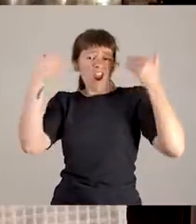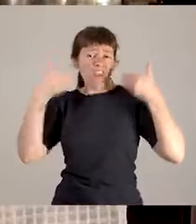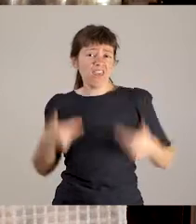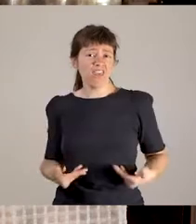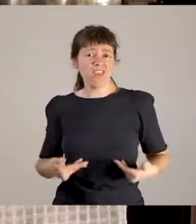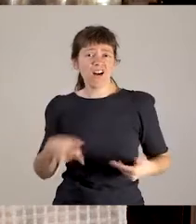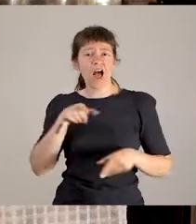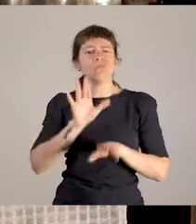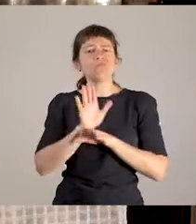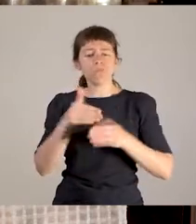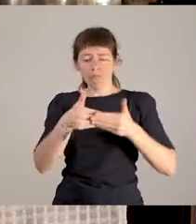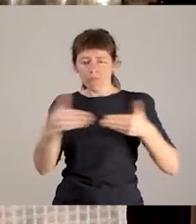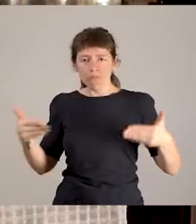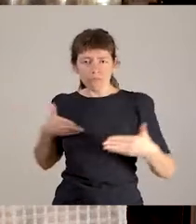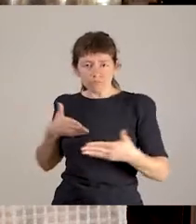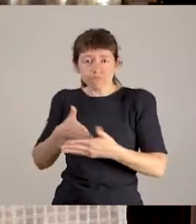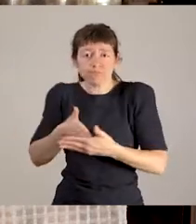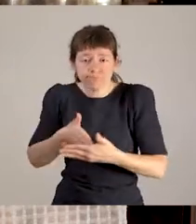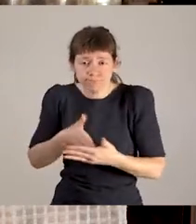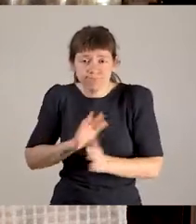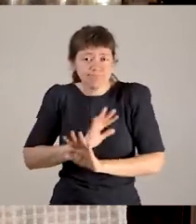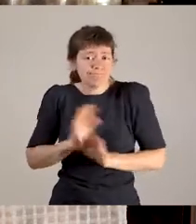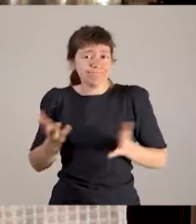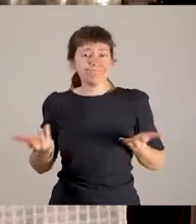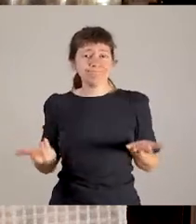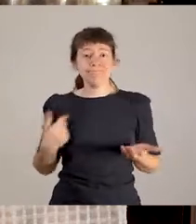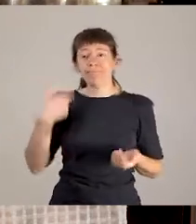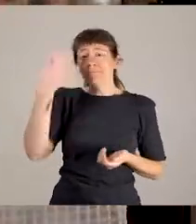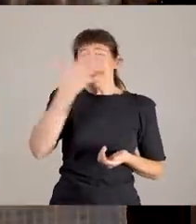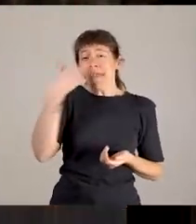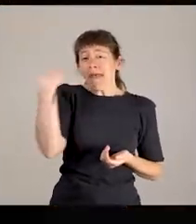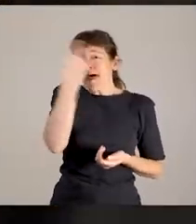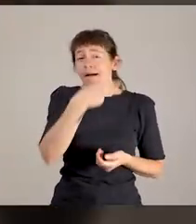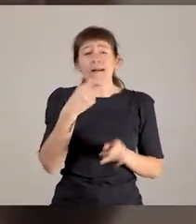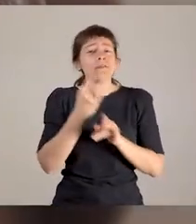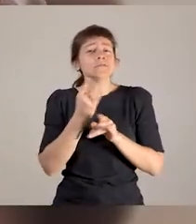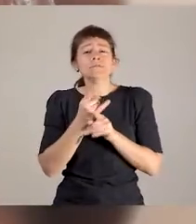que esa piel negra no es de acá. Y le tengo que preguntar a esa piel negra de dónde es.